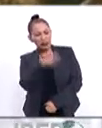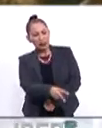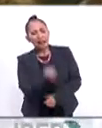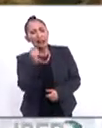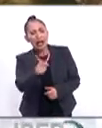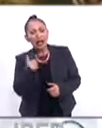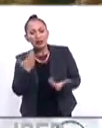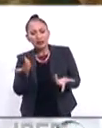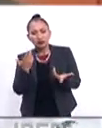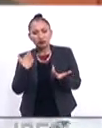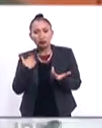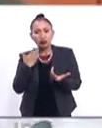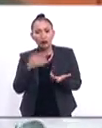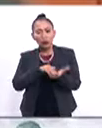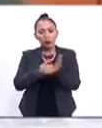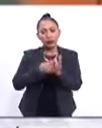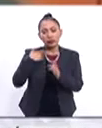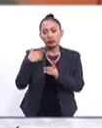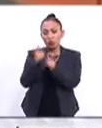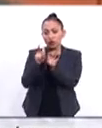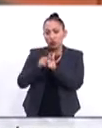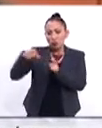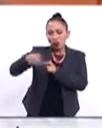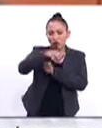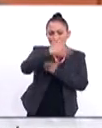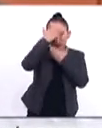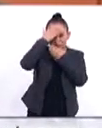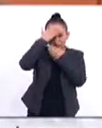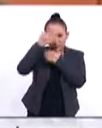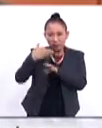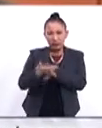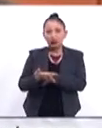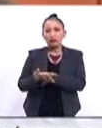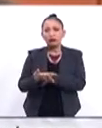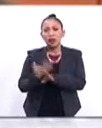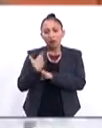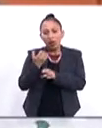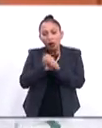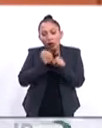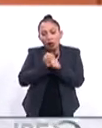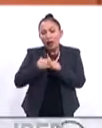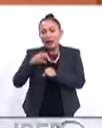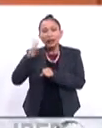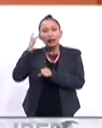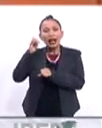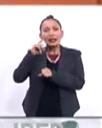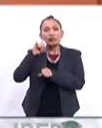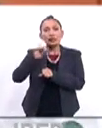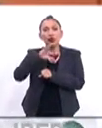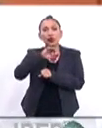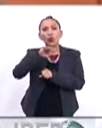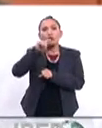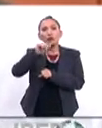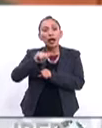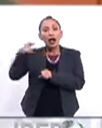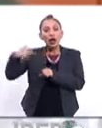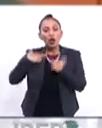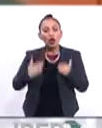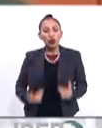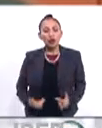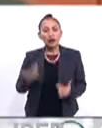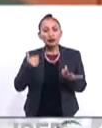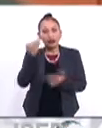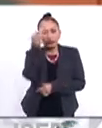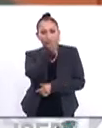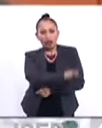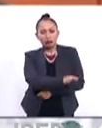uniformar a estas células terroristas entrenadas en San Cristóbal y en Cúcuta con uniformes